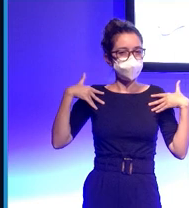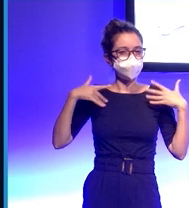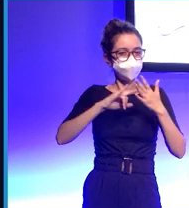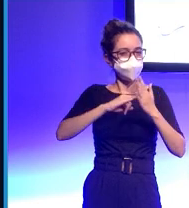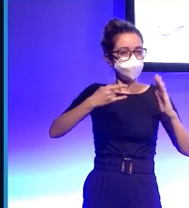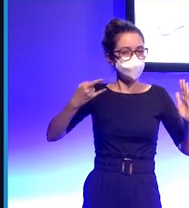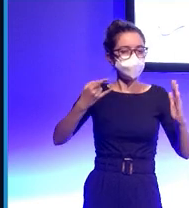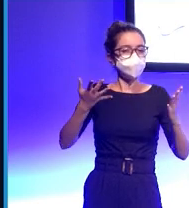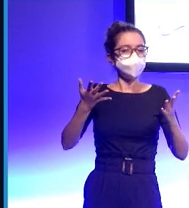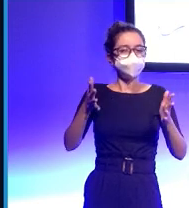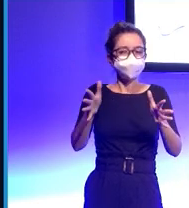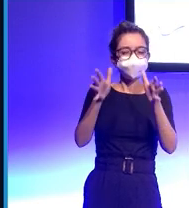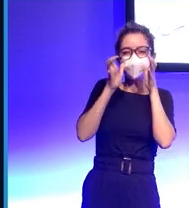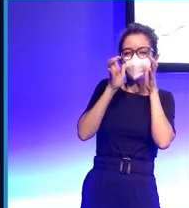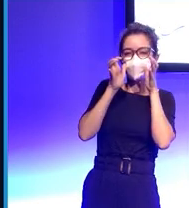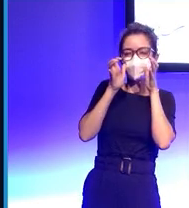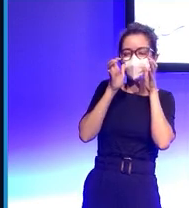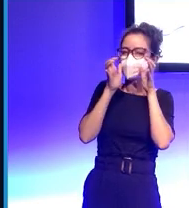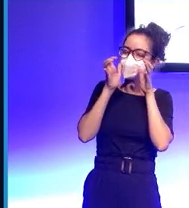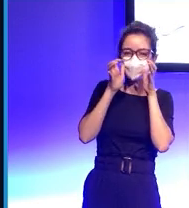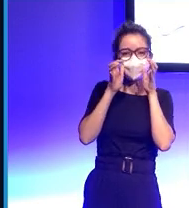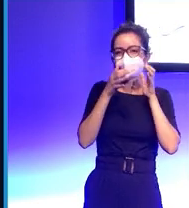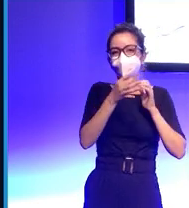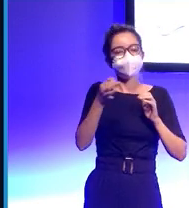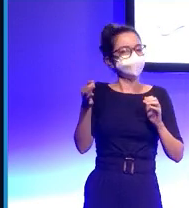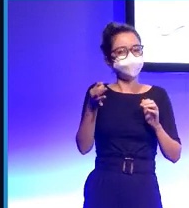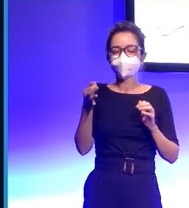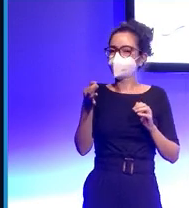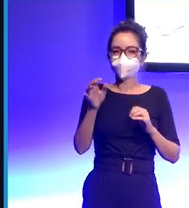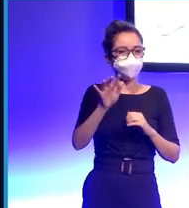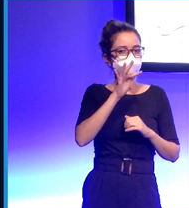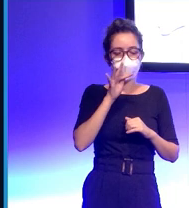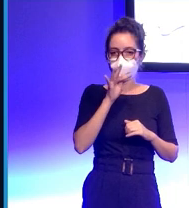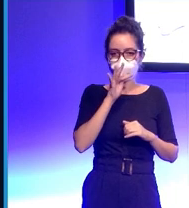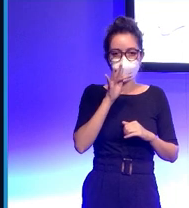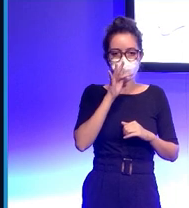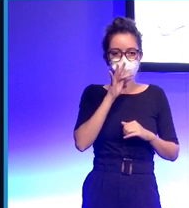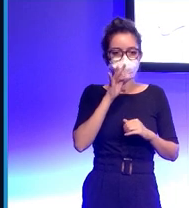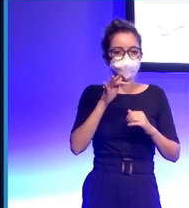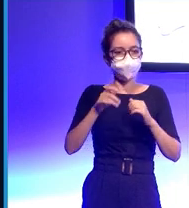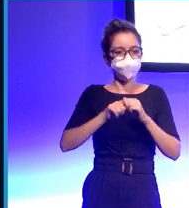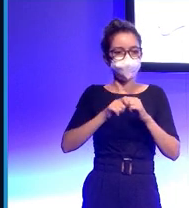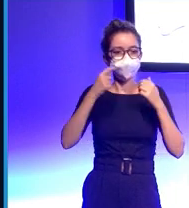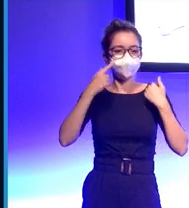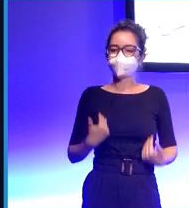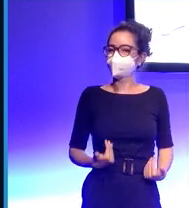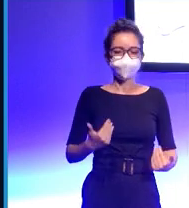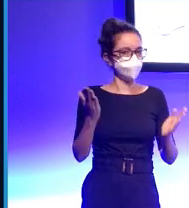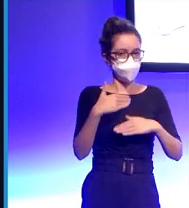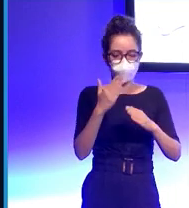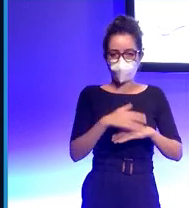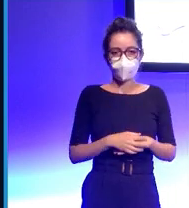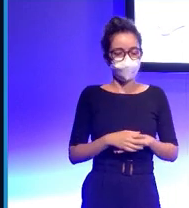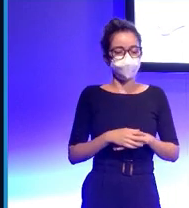no se ha hablado de porcentajes de acierto en este tipo de sistemas computacionales que estamos desarrollando pero la verdad es que estamos en